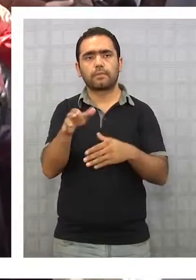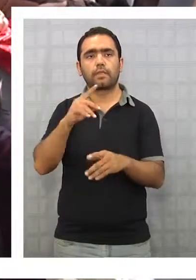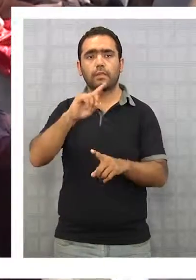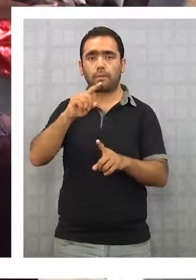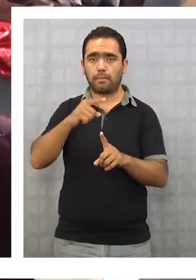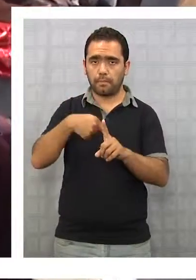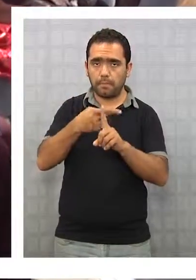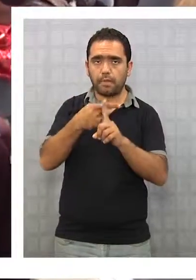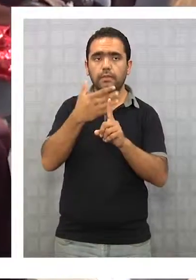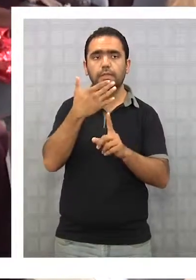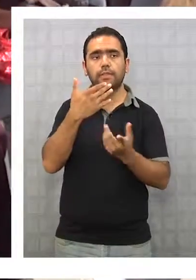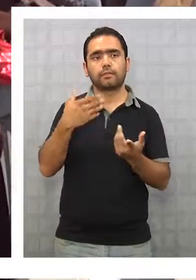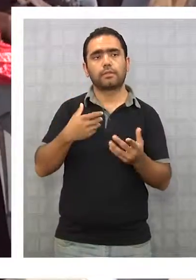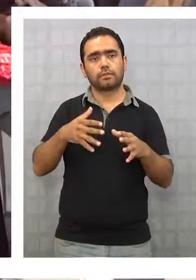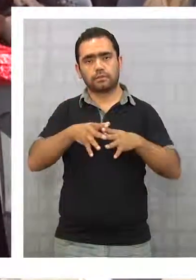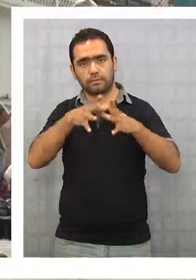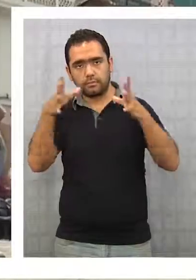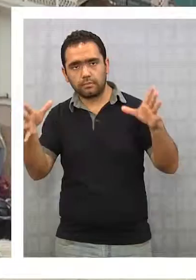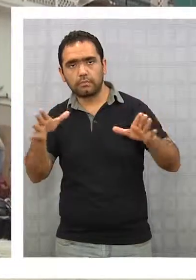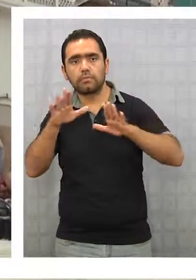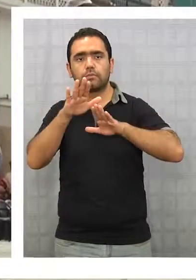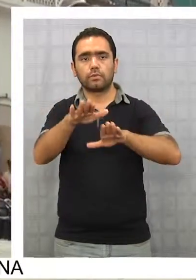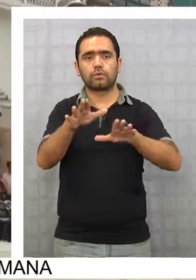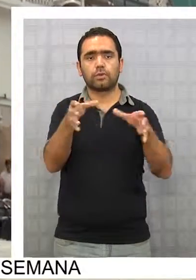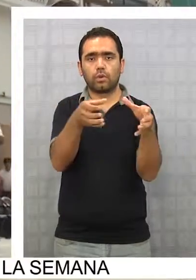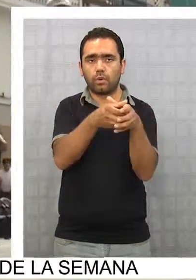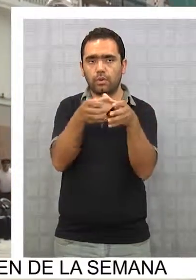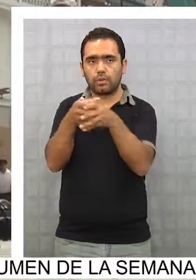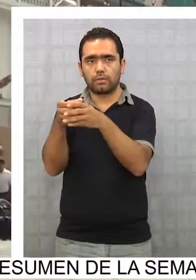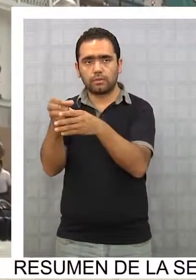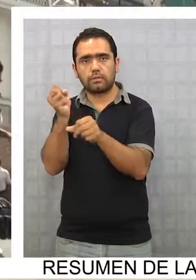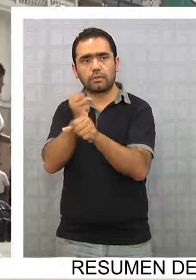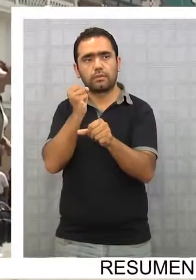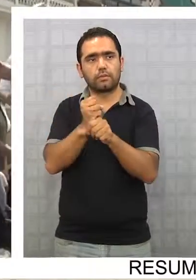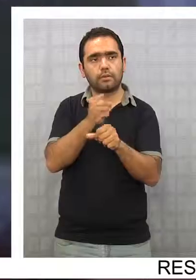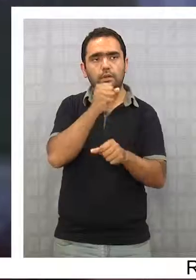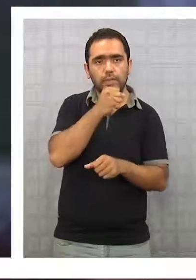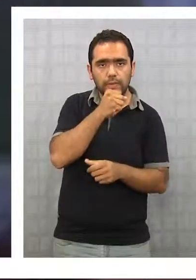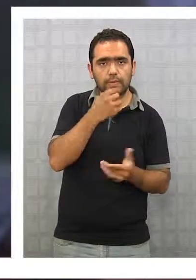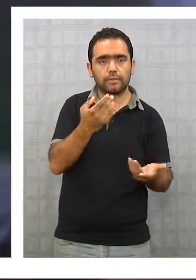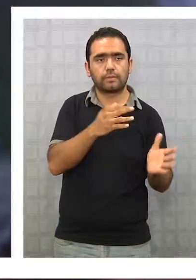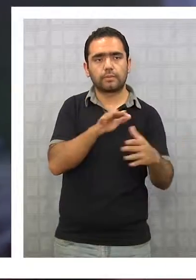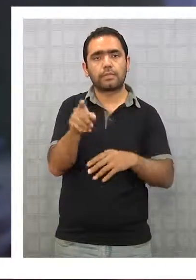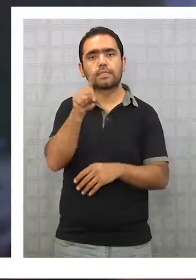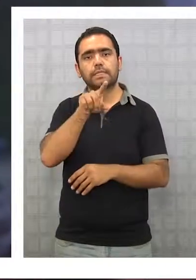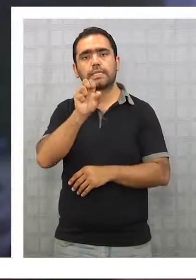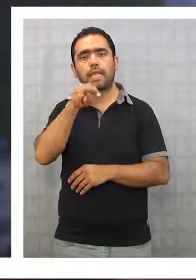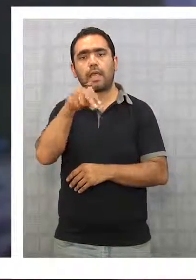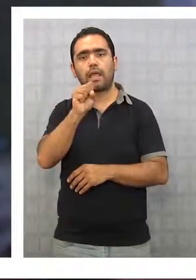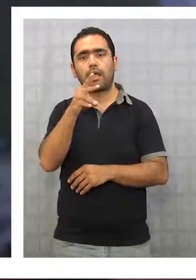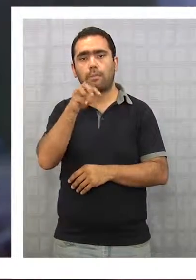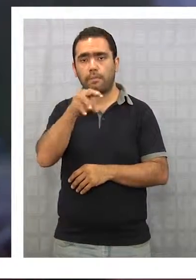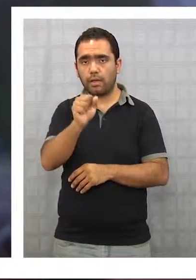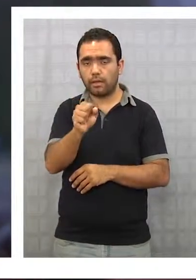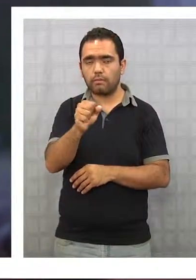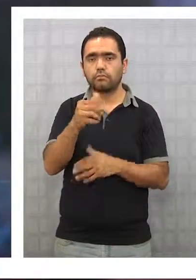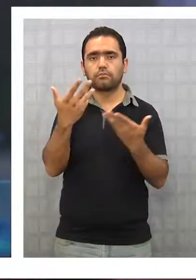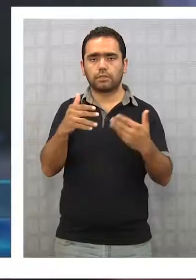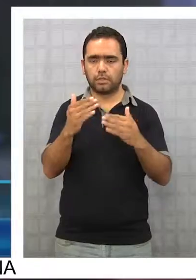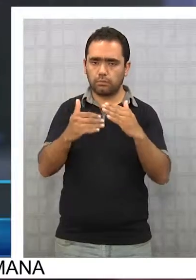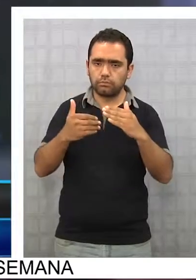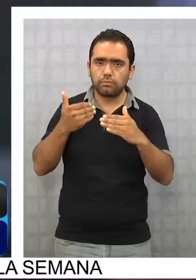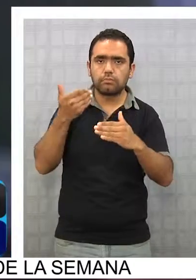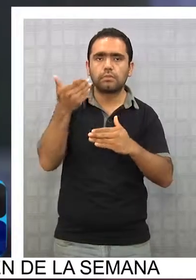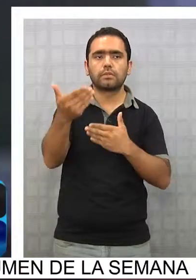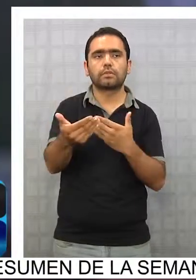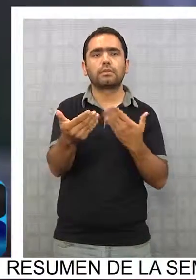comenta que ha crecido el apoyo de las organizaciones que trabajan con adultos mayores. El Senama dio un paso, que no lo he hecho de los